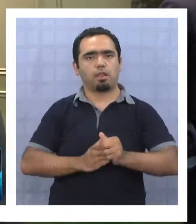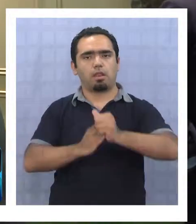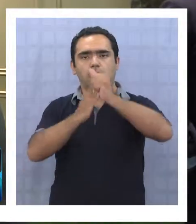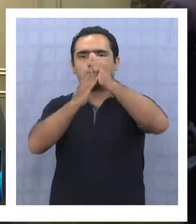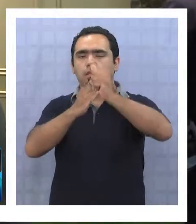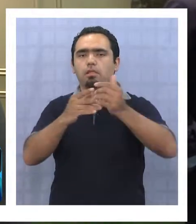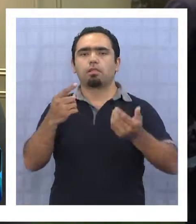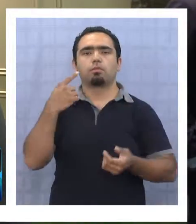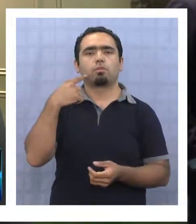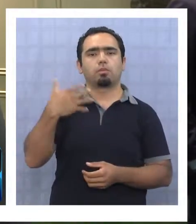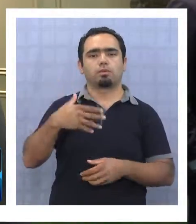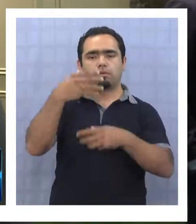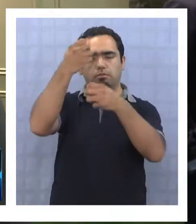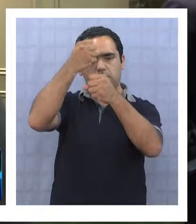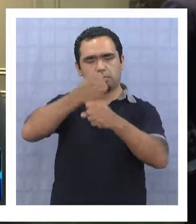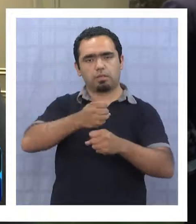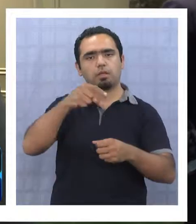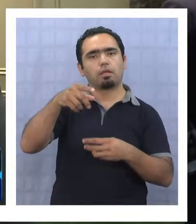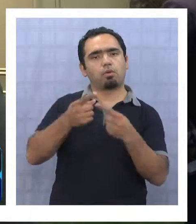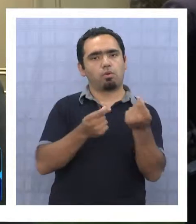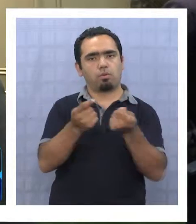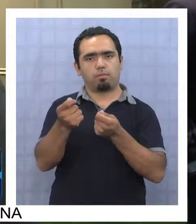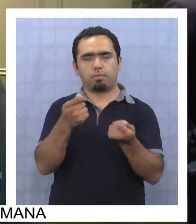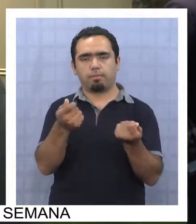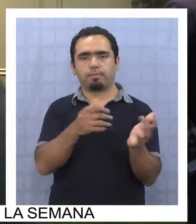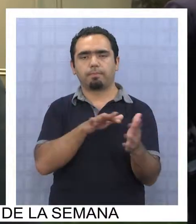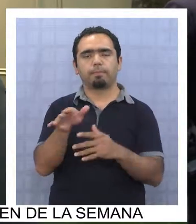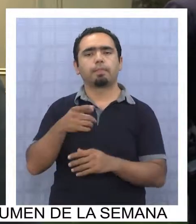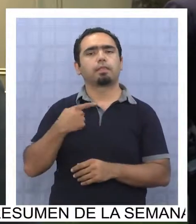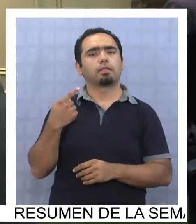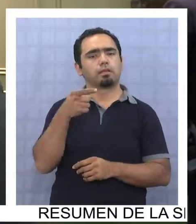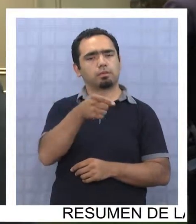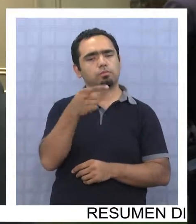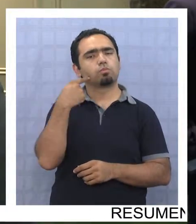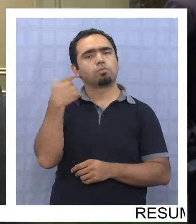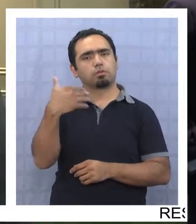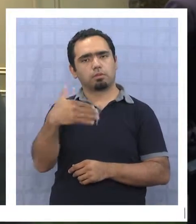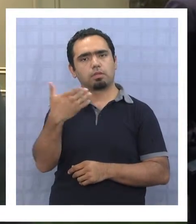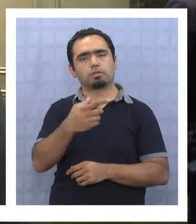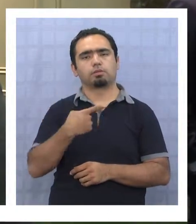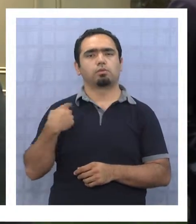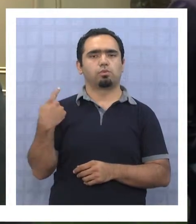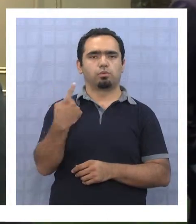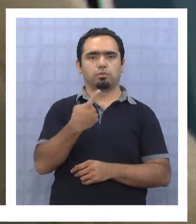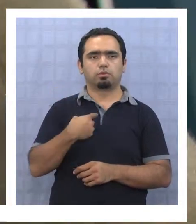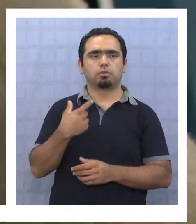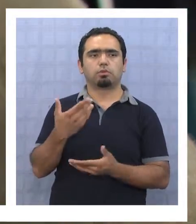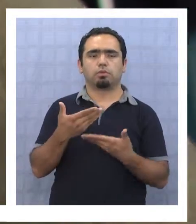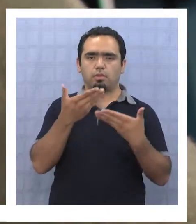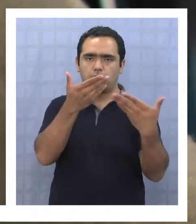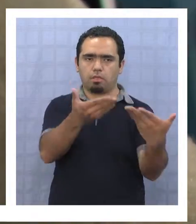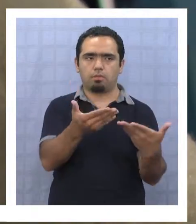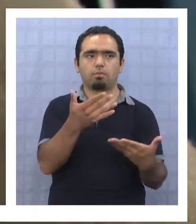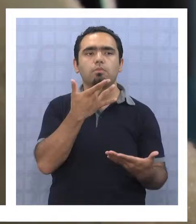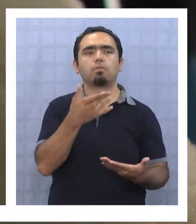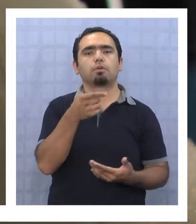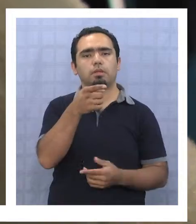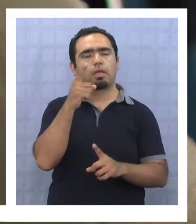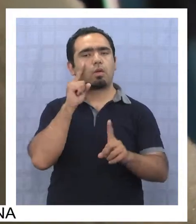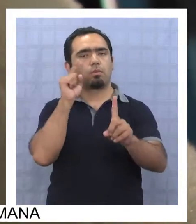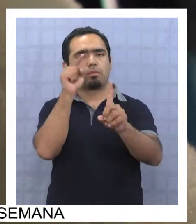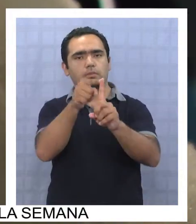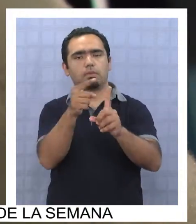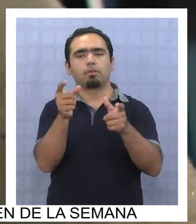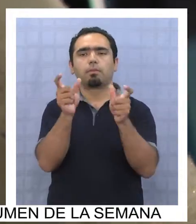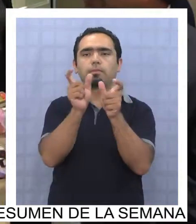pilar fundamental de nuestra economía. Por tanto, esa es la importancia que nosotros le estamos dando a ellos y ese es el objetivo